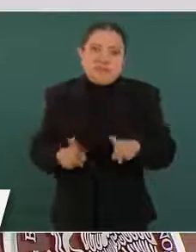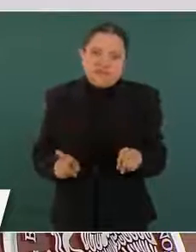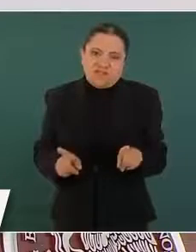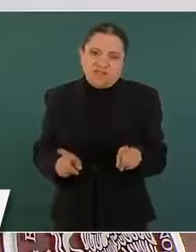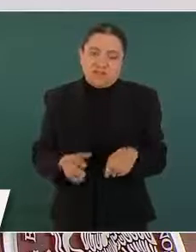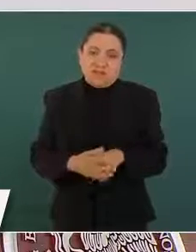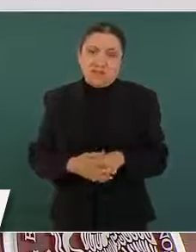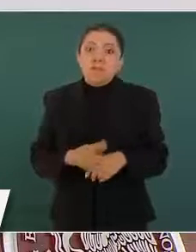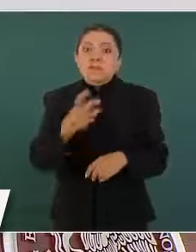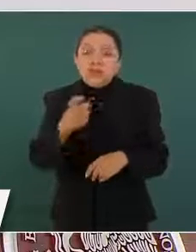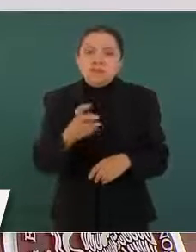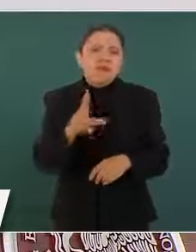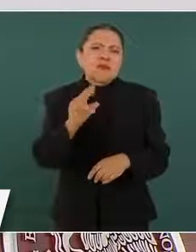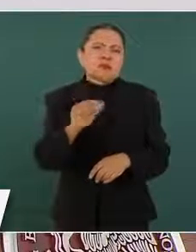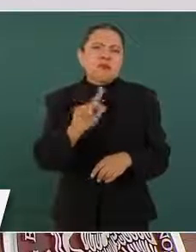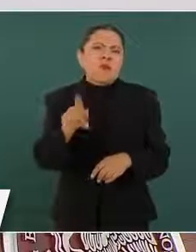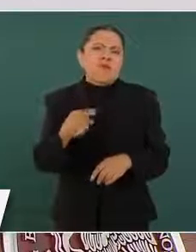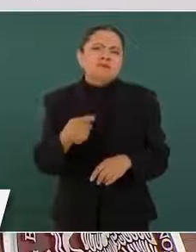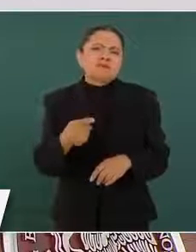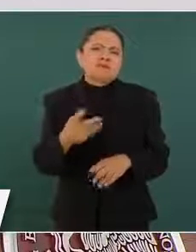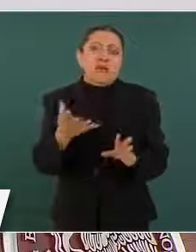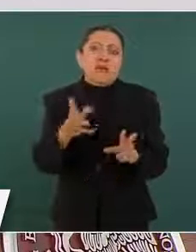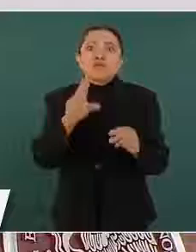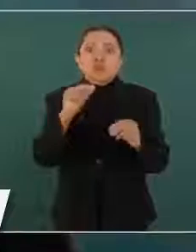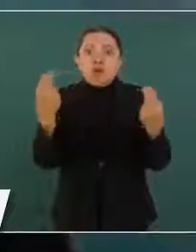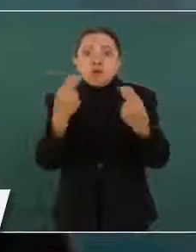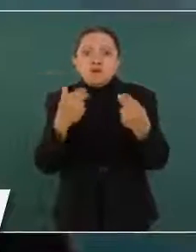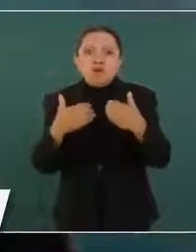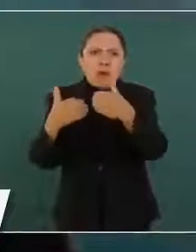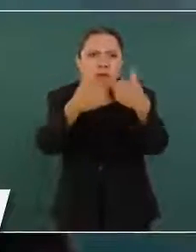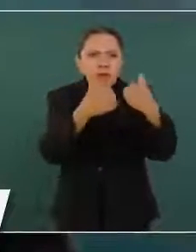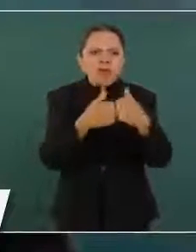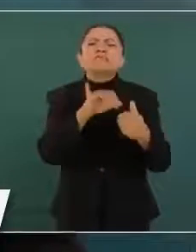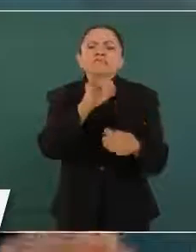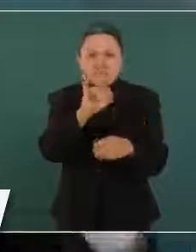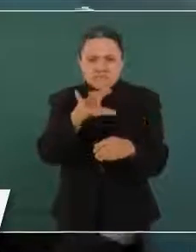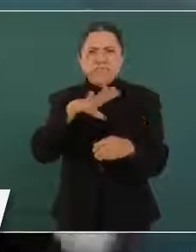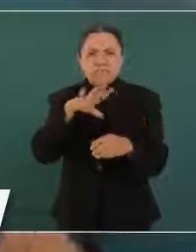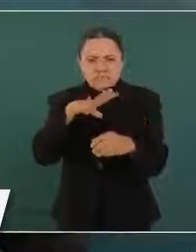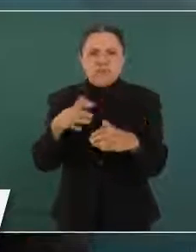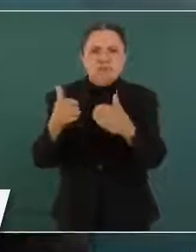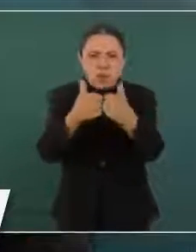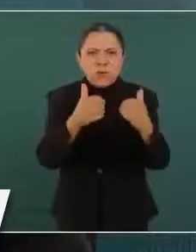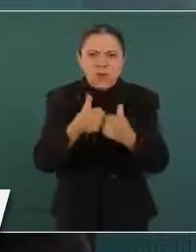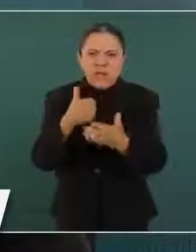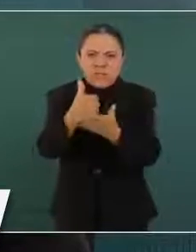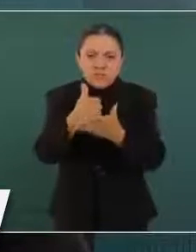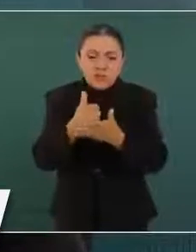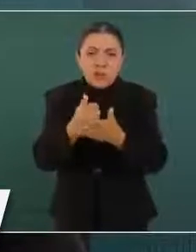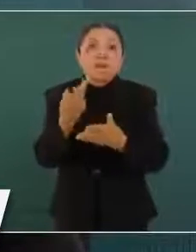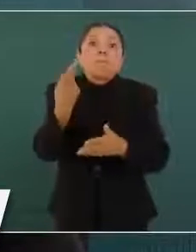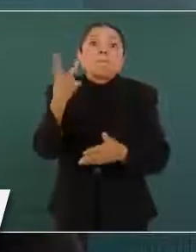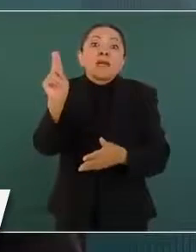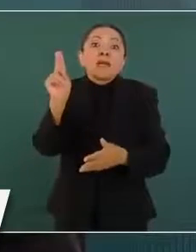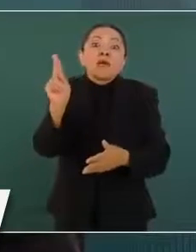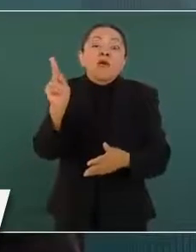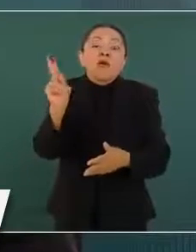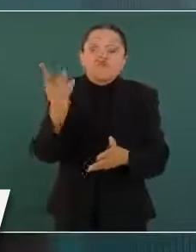Esto no significa que no haya cooperación, existe cooperación, pero nosotros decidimos.